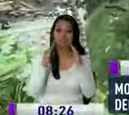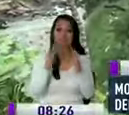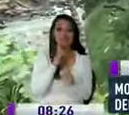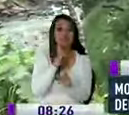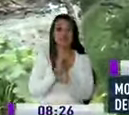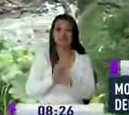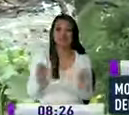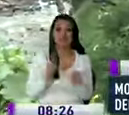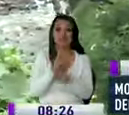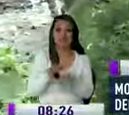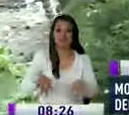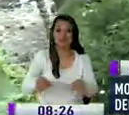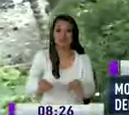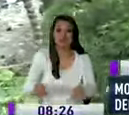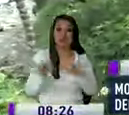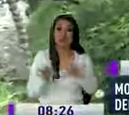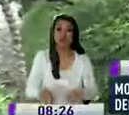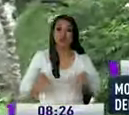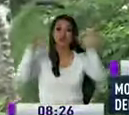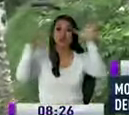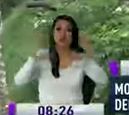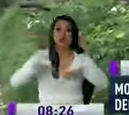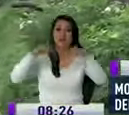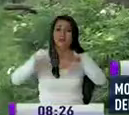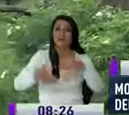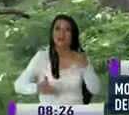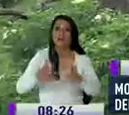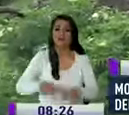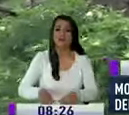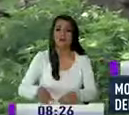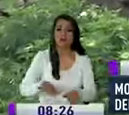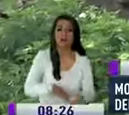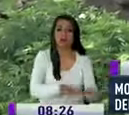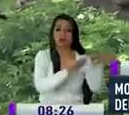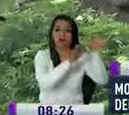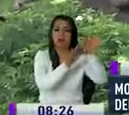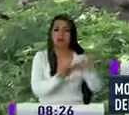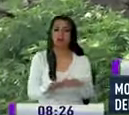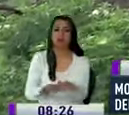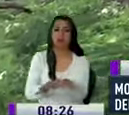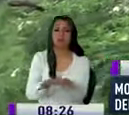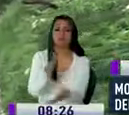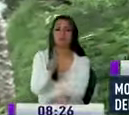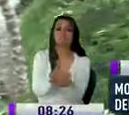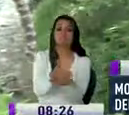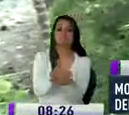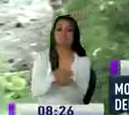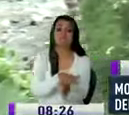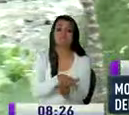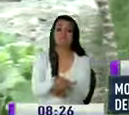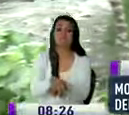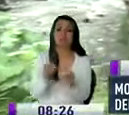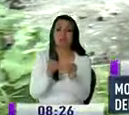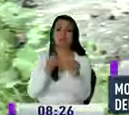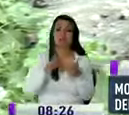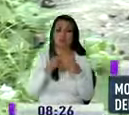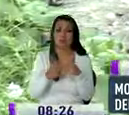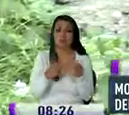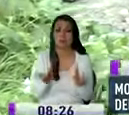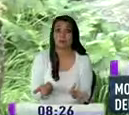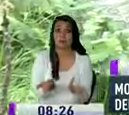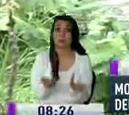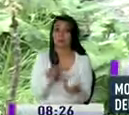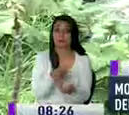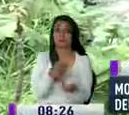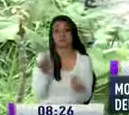montículos de tierra en el momento que llueva lleguen hasta la quebrada y obviamente obstaculicen y generen aún más problemas de los que ya habido